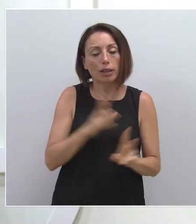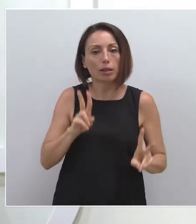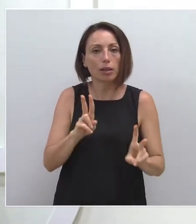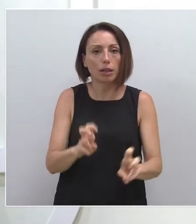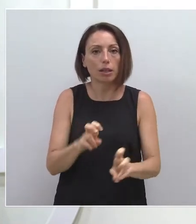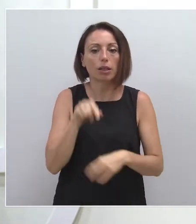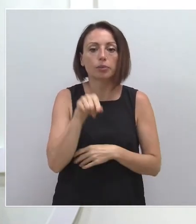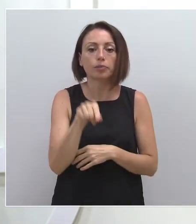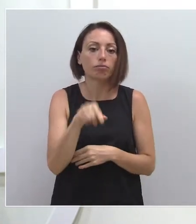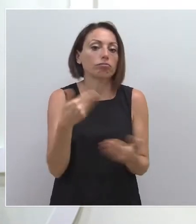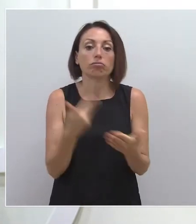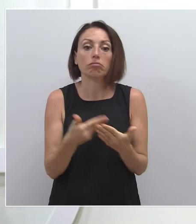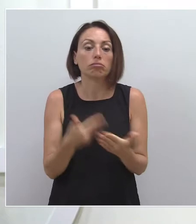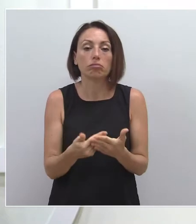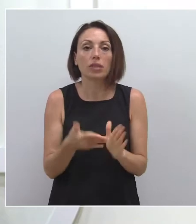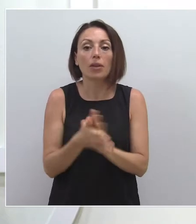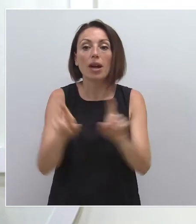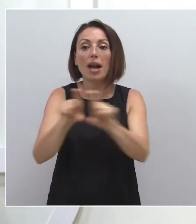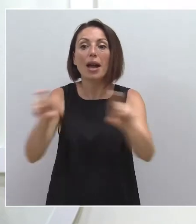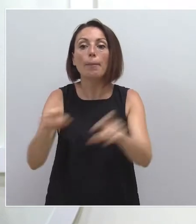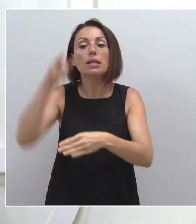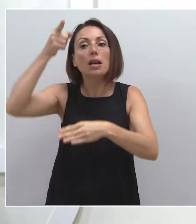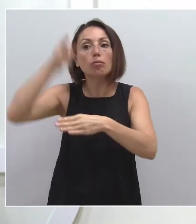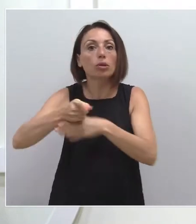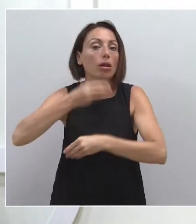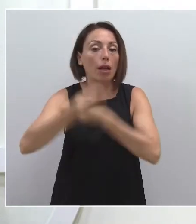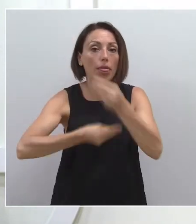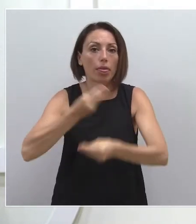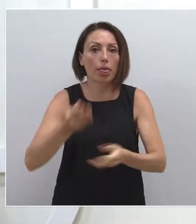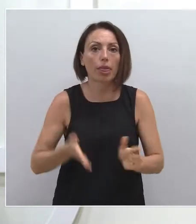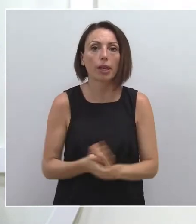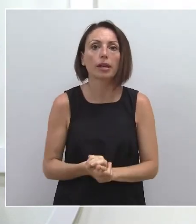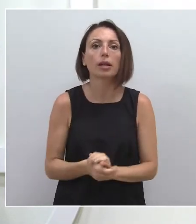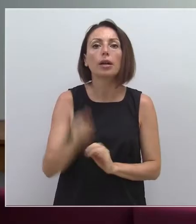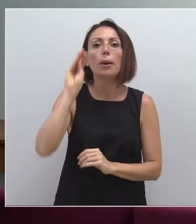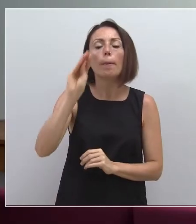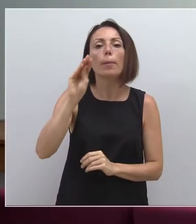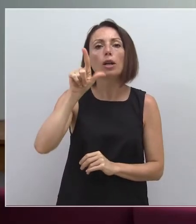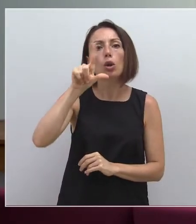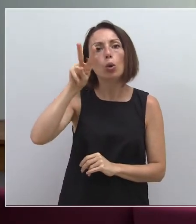así determinado y la empresa tiene la obligación de acometerlo. Dos cuestiones para el señor Luengo.